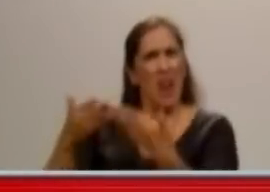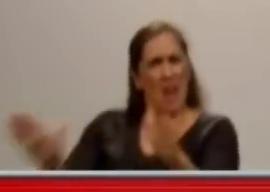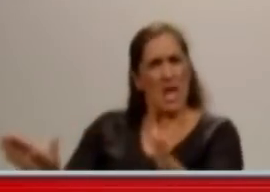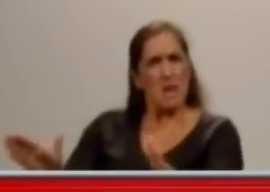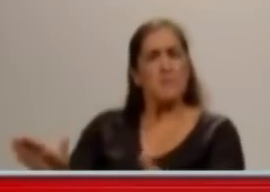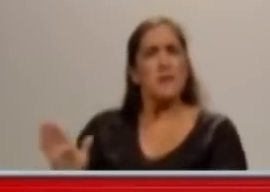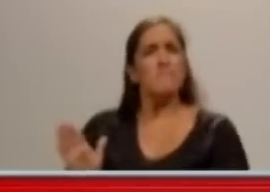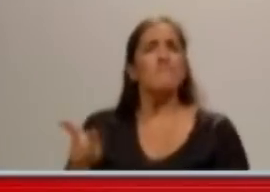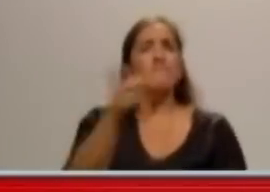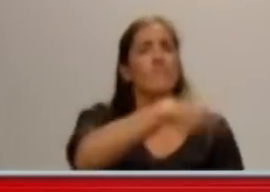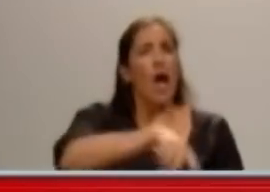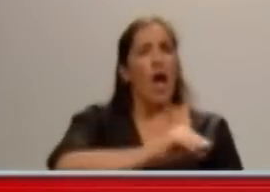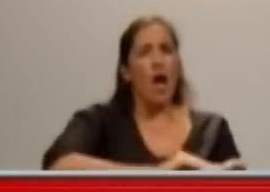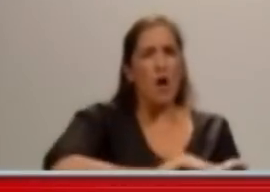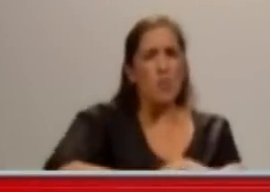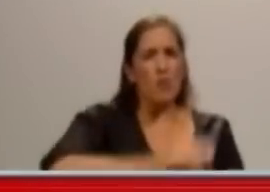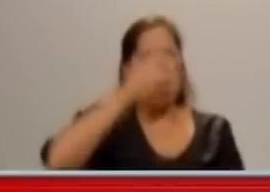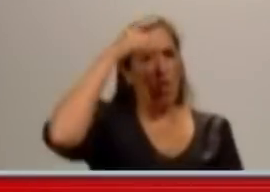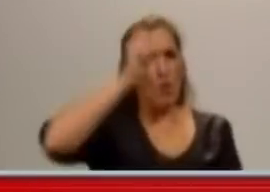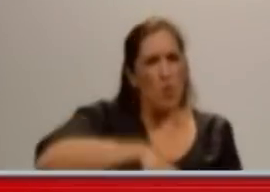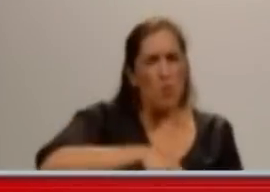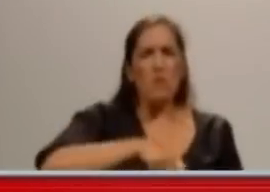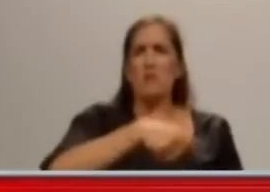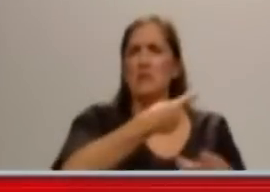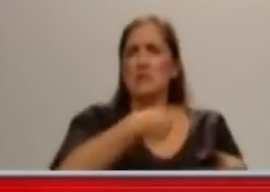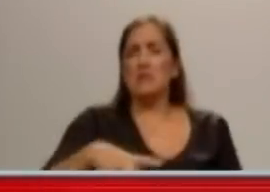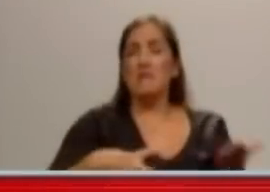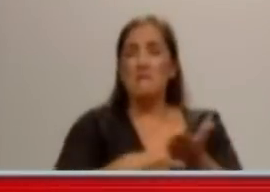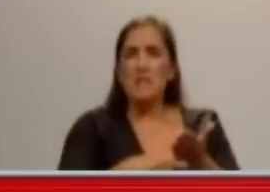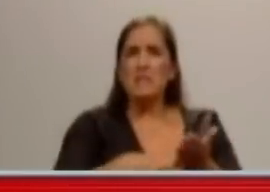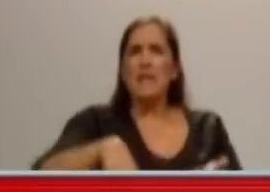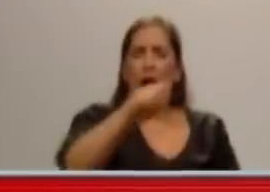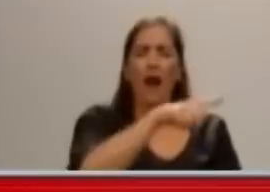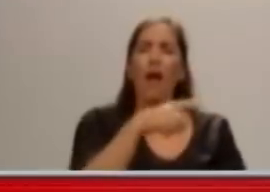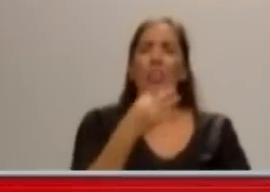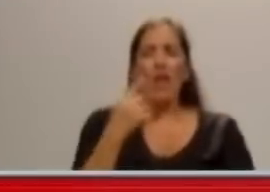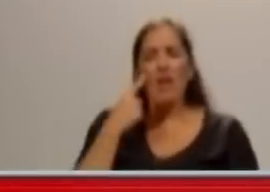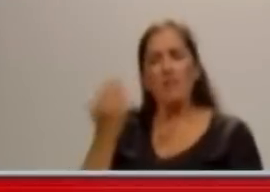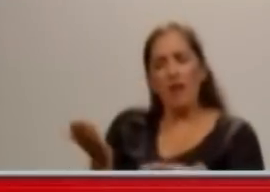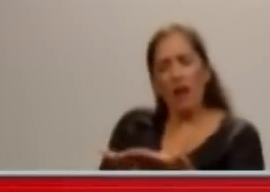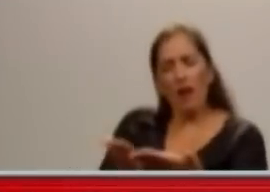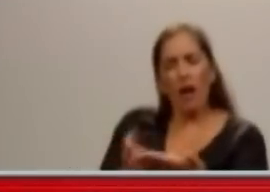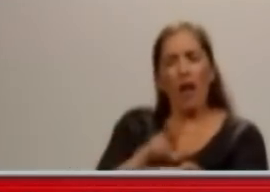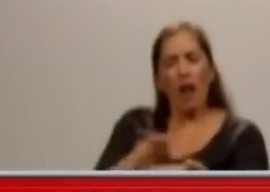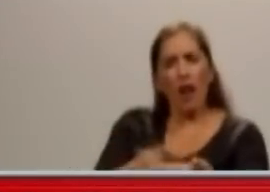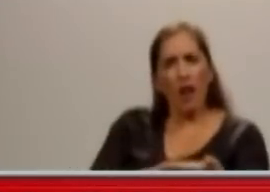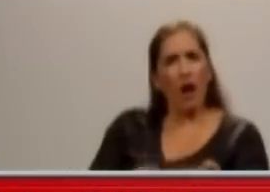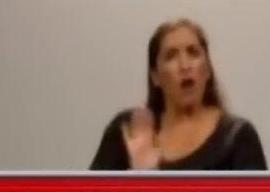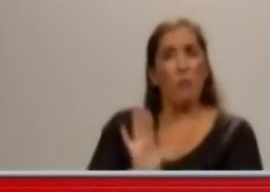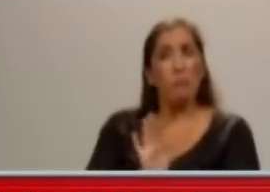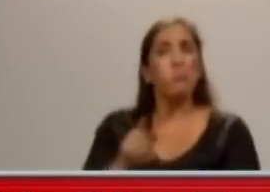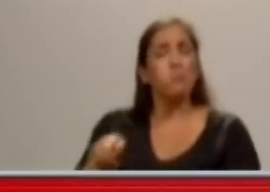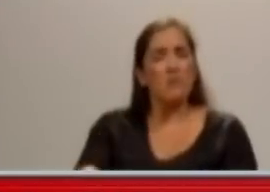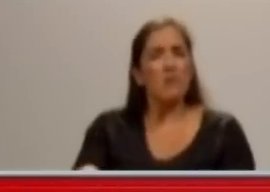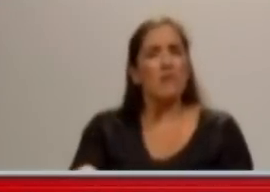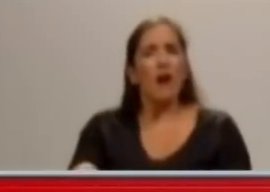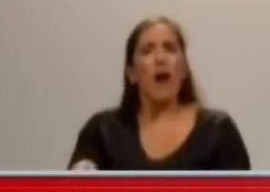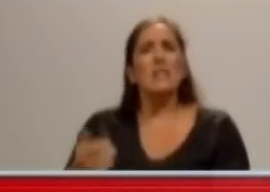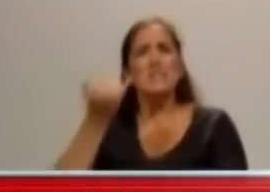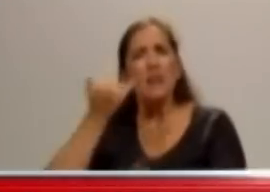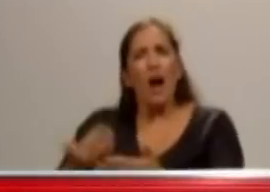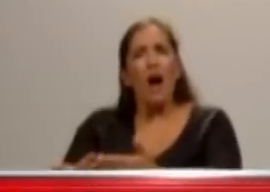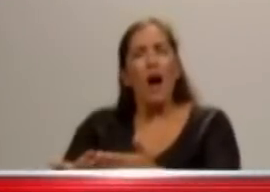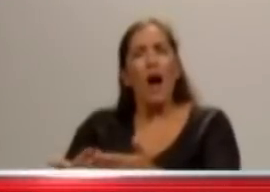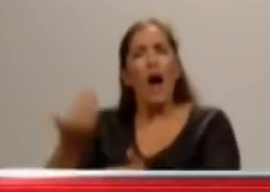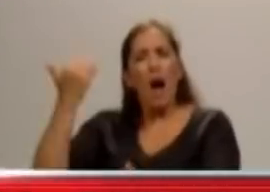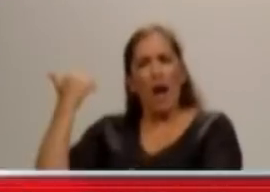de la República, le preocupa en cuanto a ella, por eso digo, a mí no me sorprende, está claro esto y viene muy bien esto que